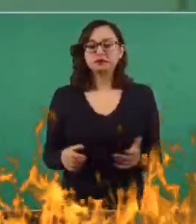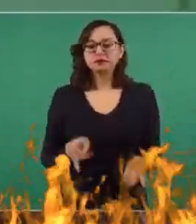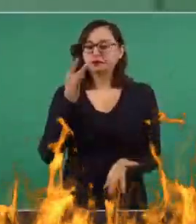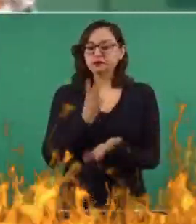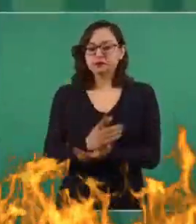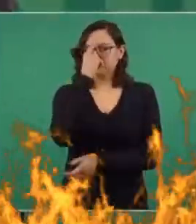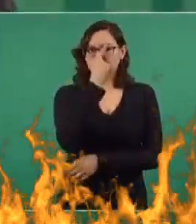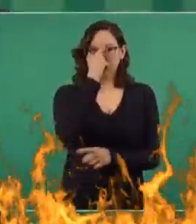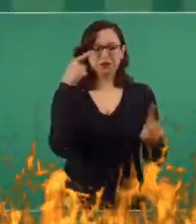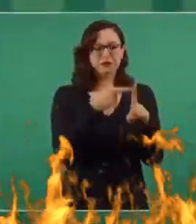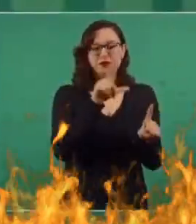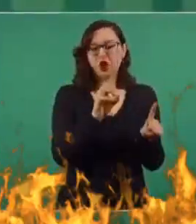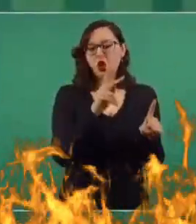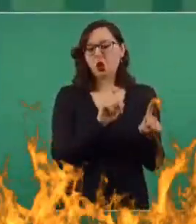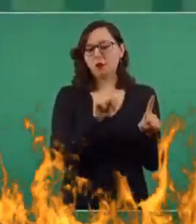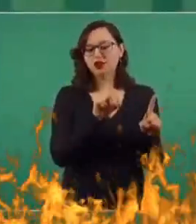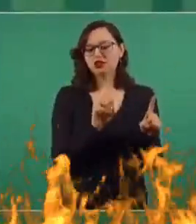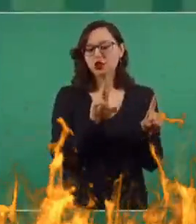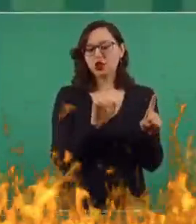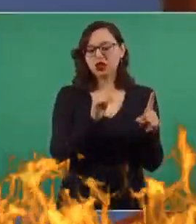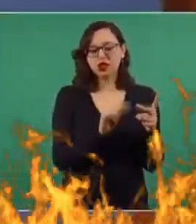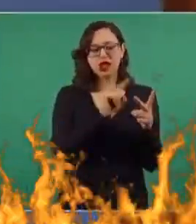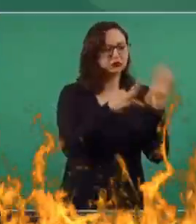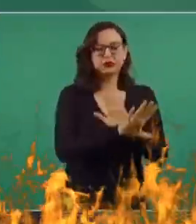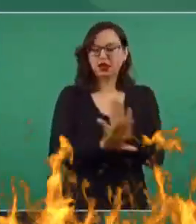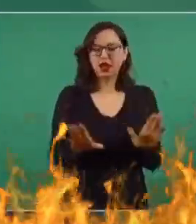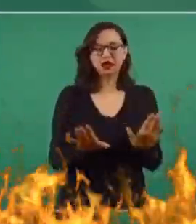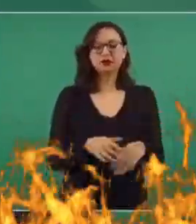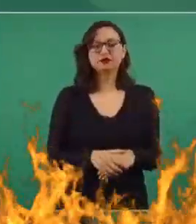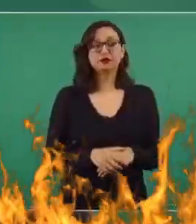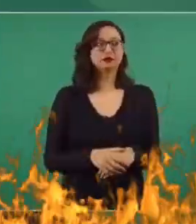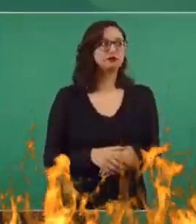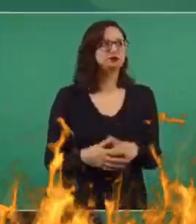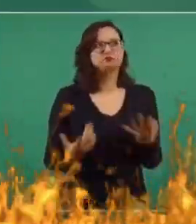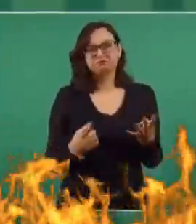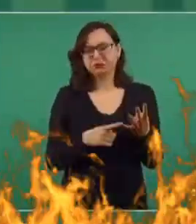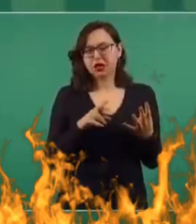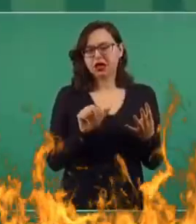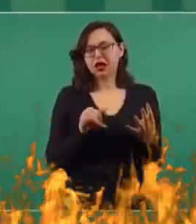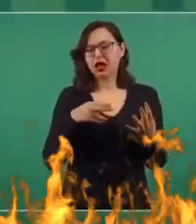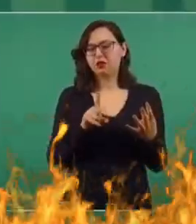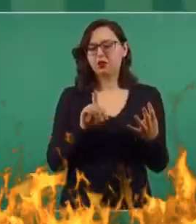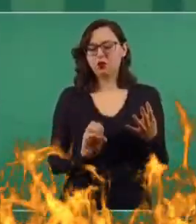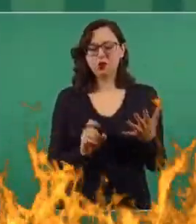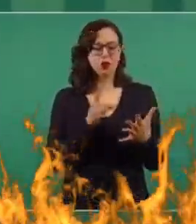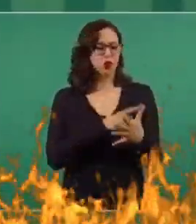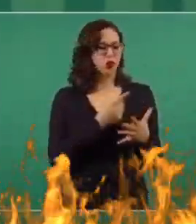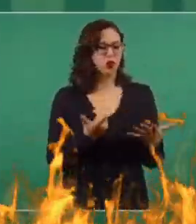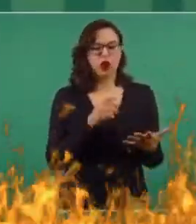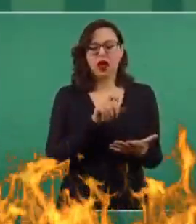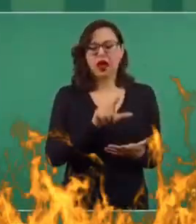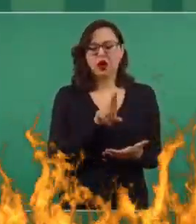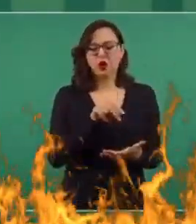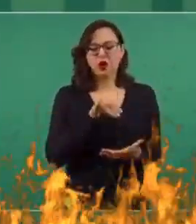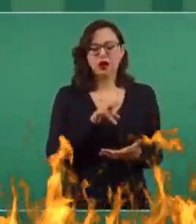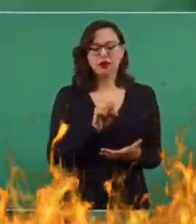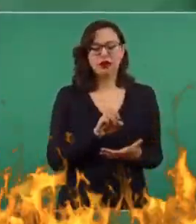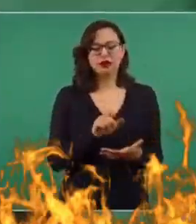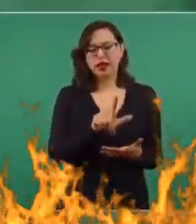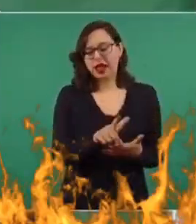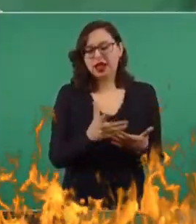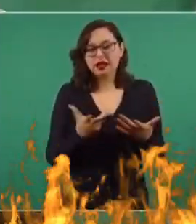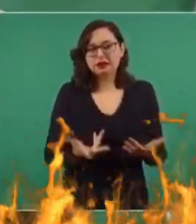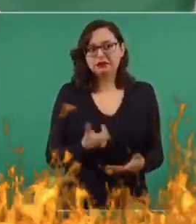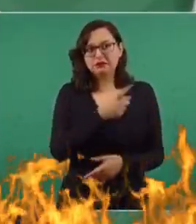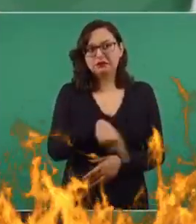Dóriga, todo lo que da. A Ciro, a Lore de Mola, Raimundo Riva Palacio, El Universal. Bueno, son lectores